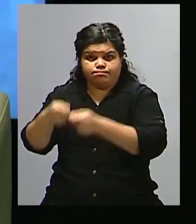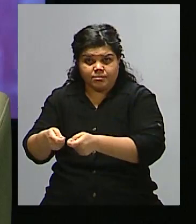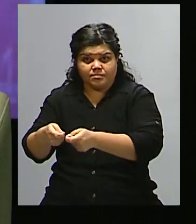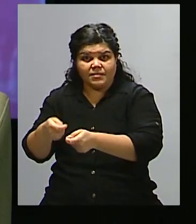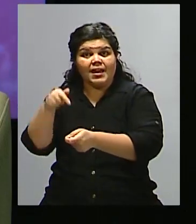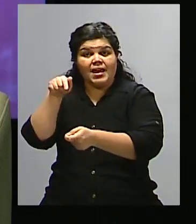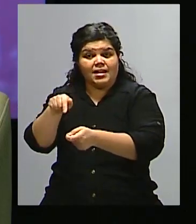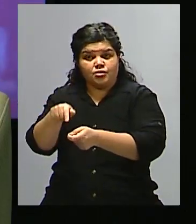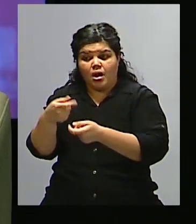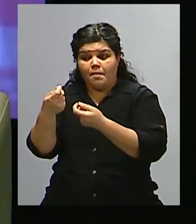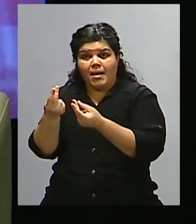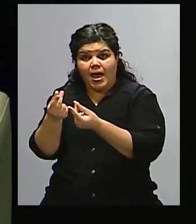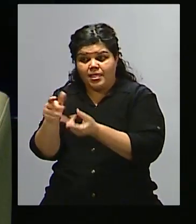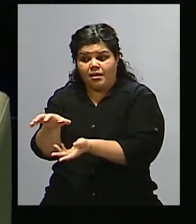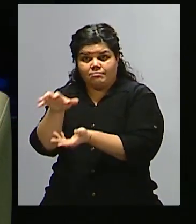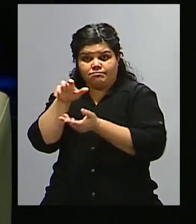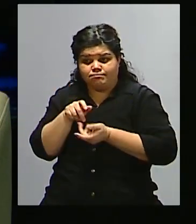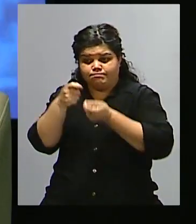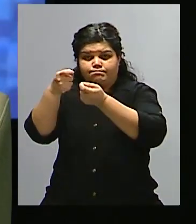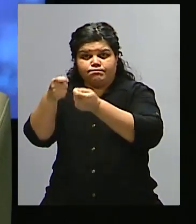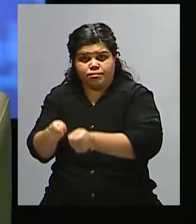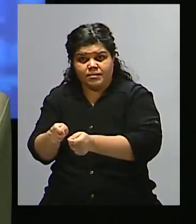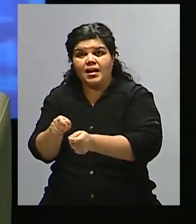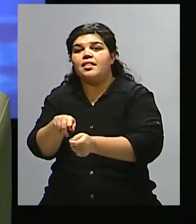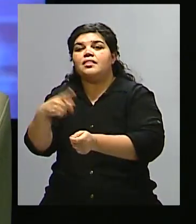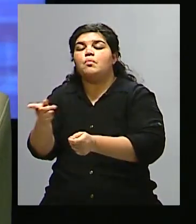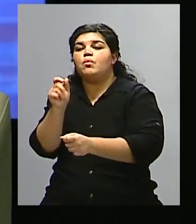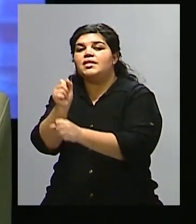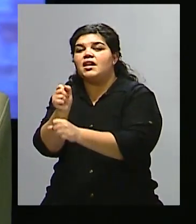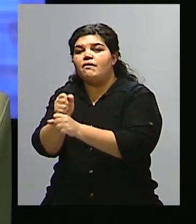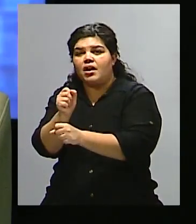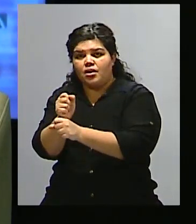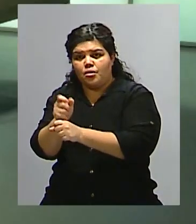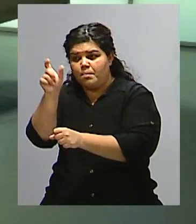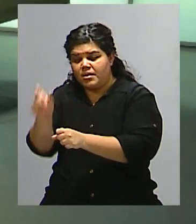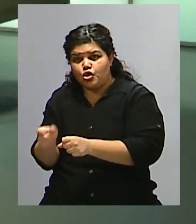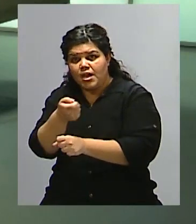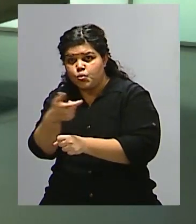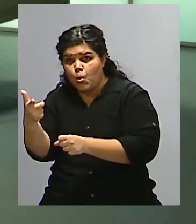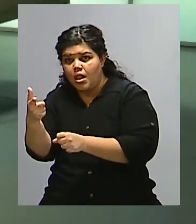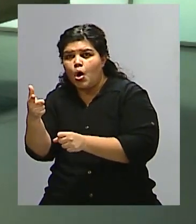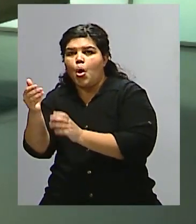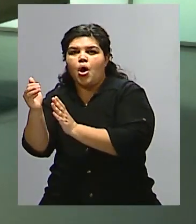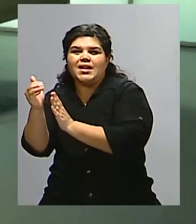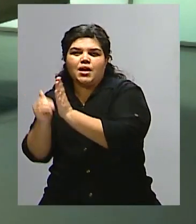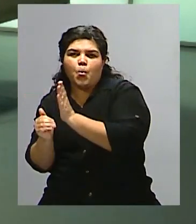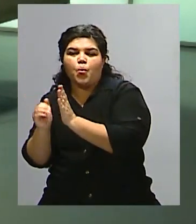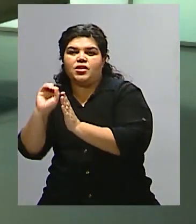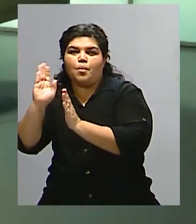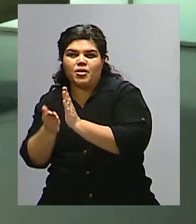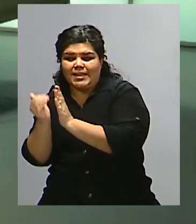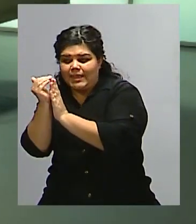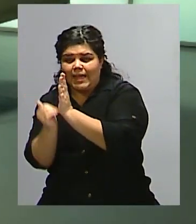aporte, realiza un aporte, y luego el trabajador en función de su salario tiene una retención, que es una contribución que